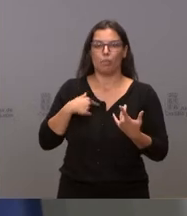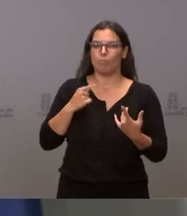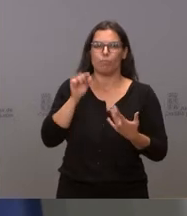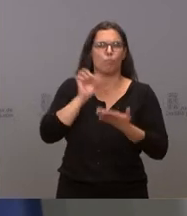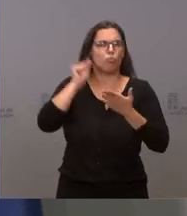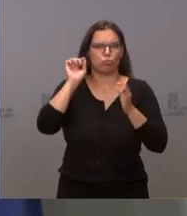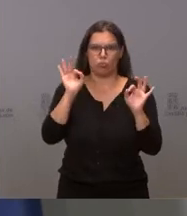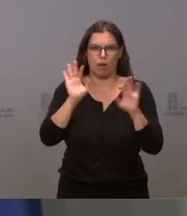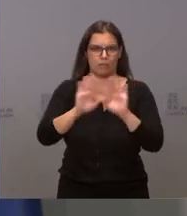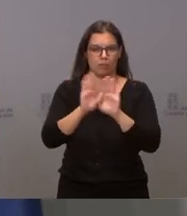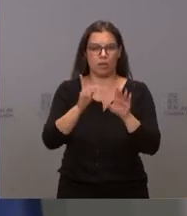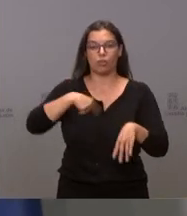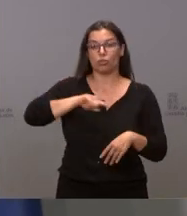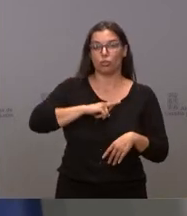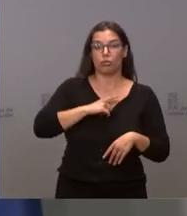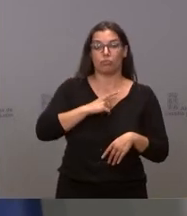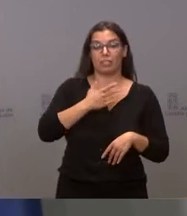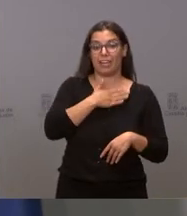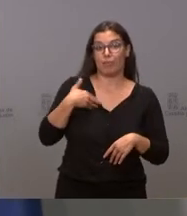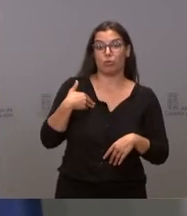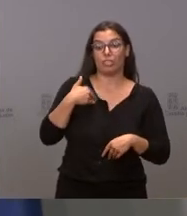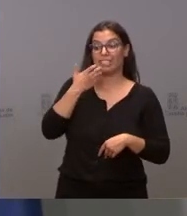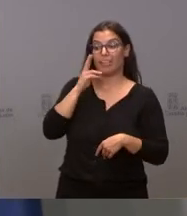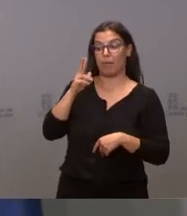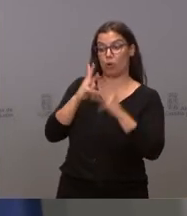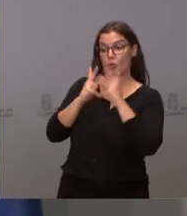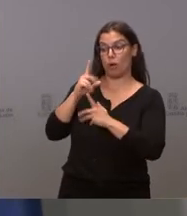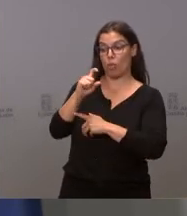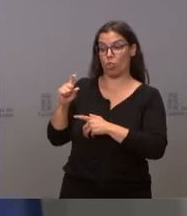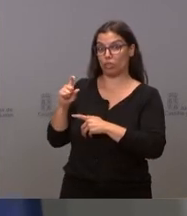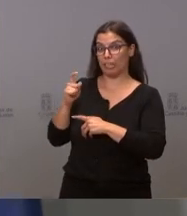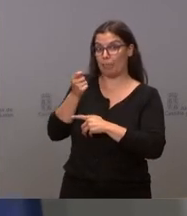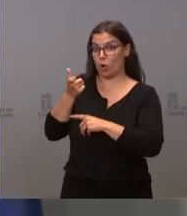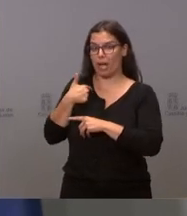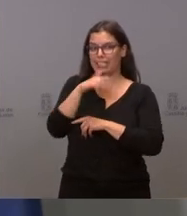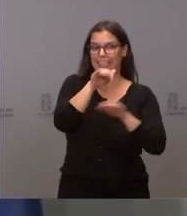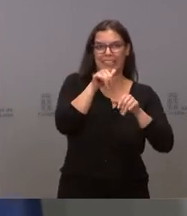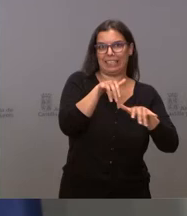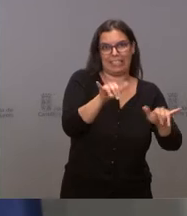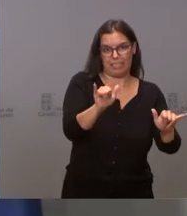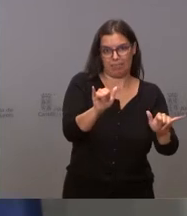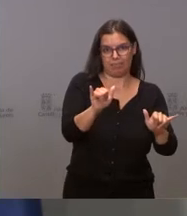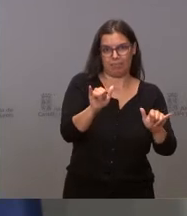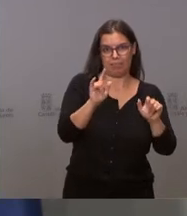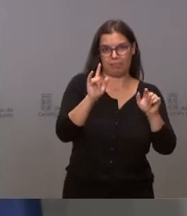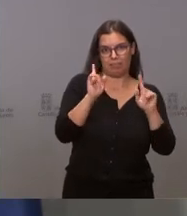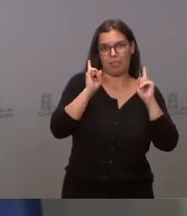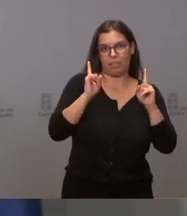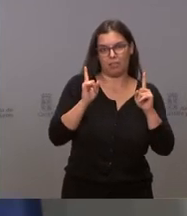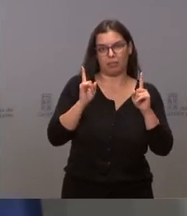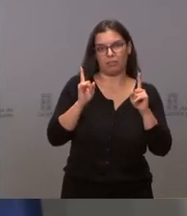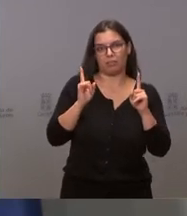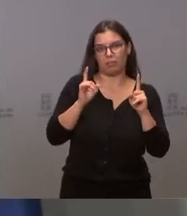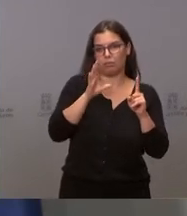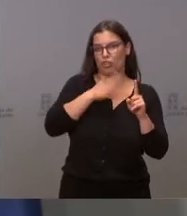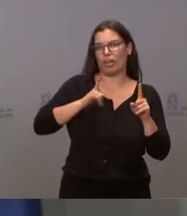pretendemos es no convocar si no tenemos dosis. Hay que decir, cancelar no es nuestra intención. Es